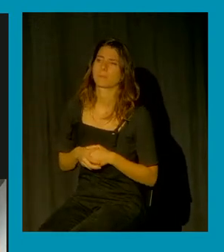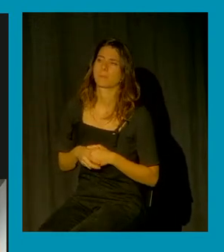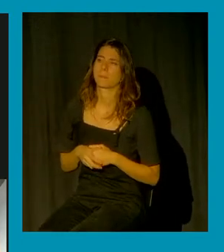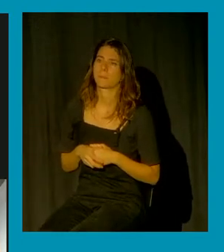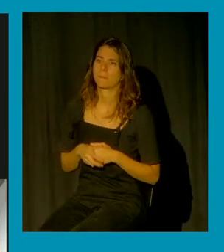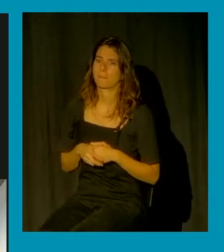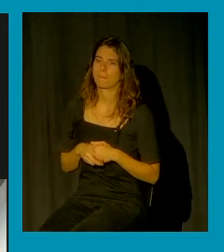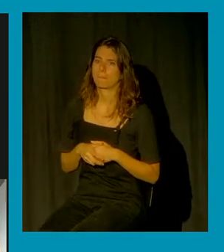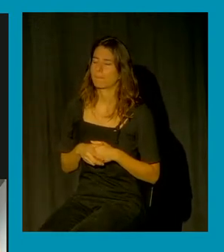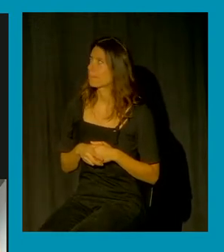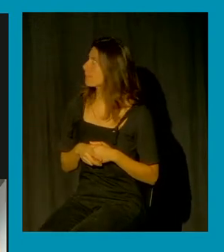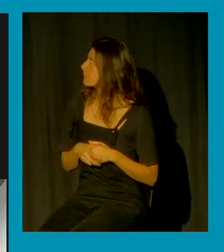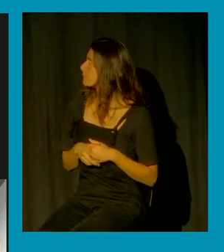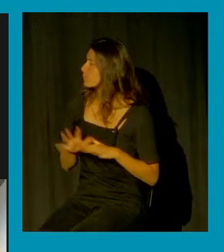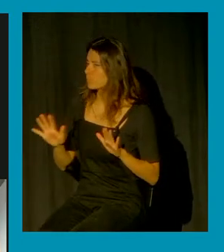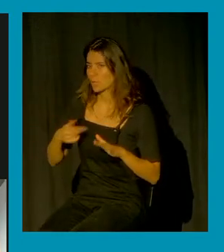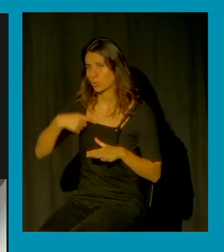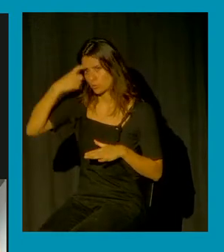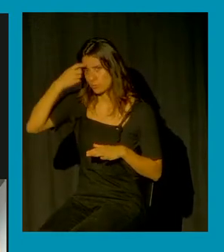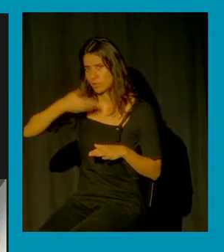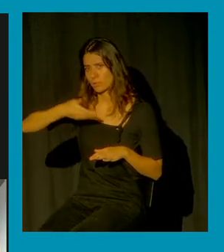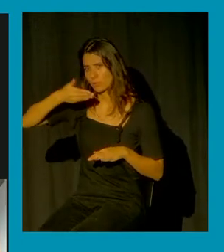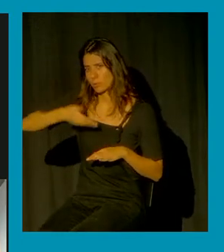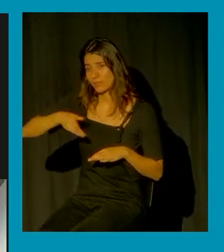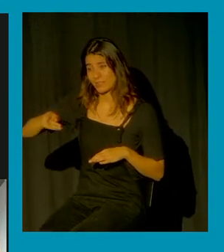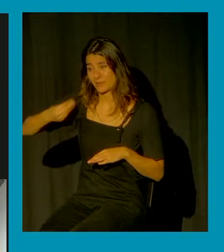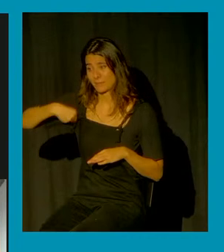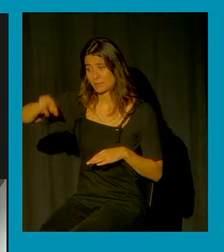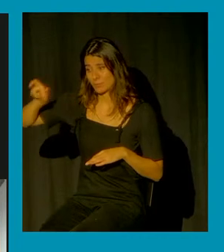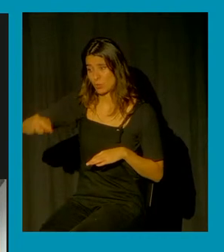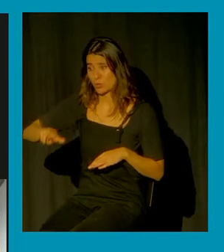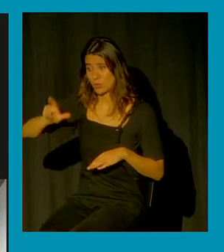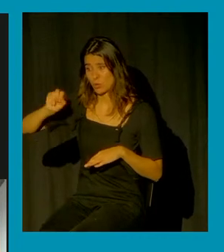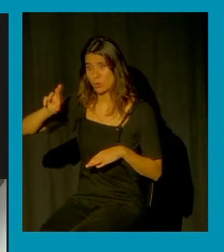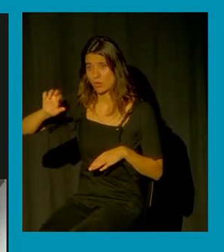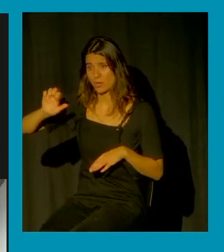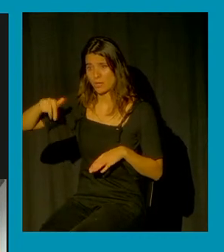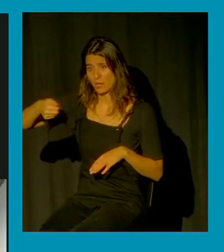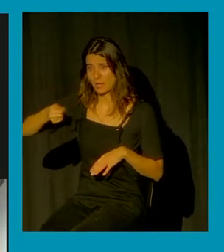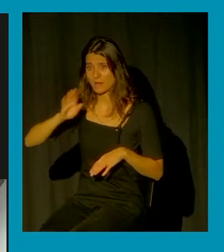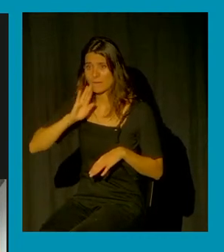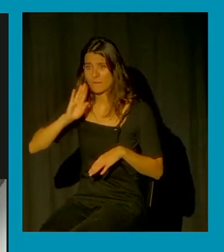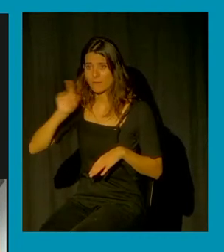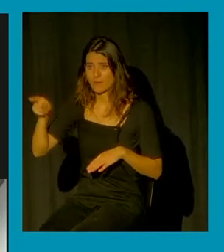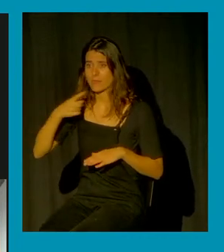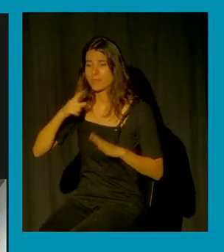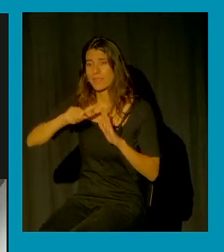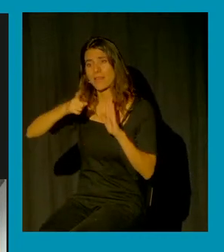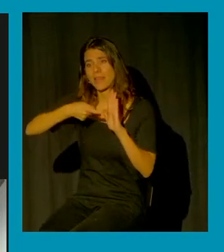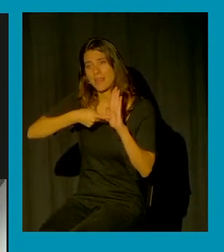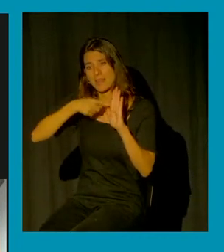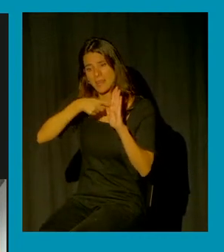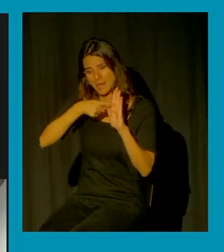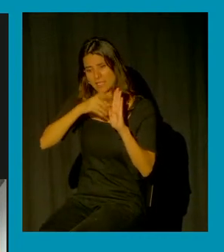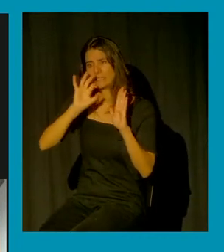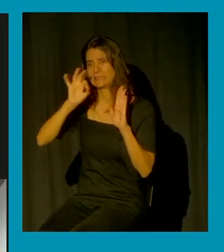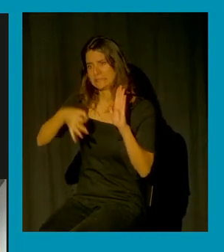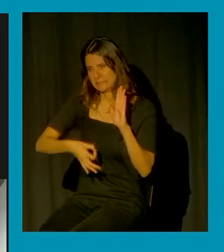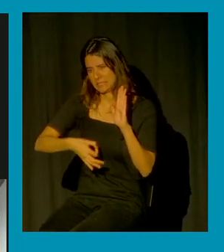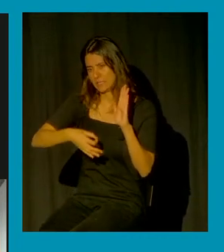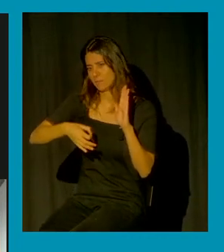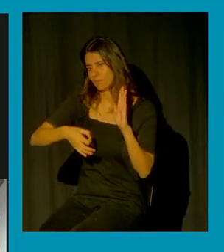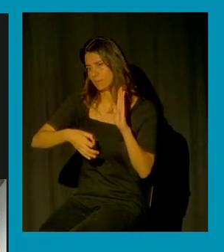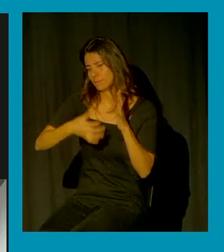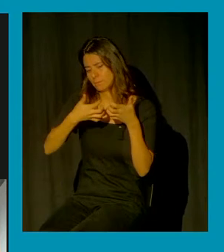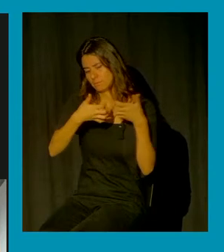ha parecido importante lo que decía Lorena de la ley a nivel conceptual introduce un cambio de paradigma en